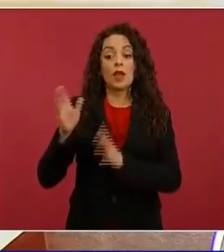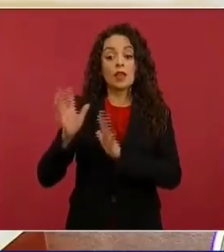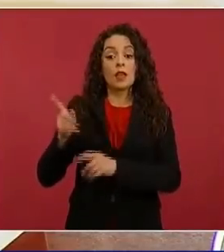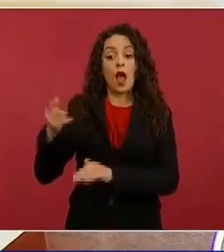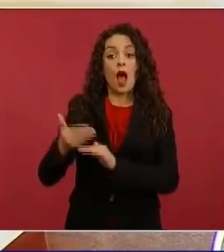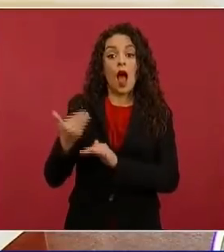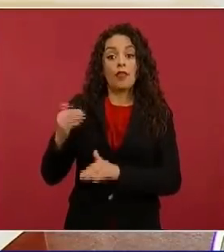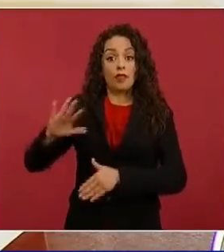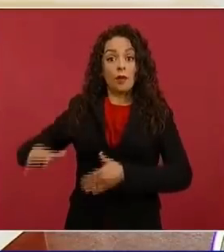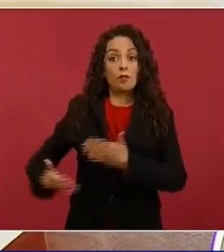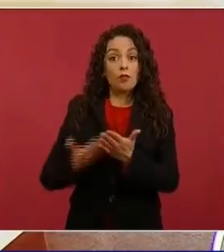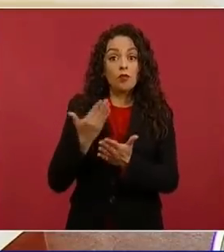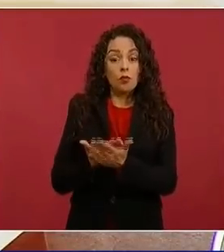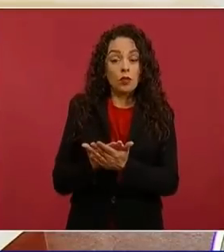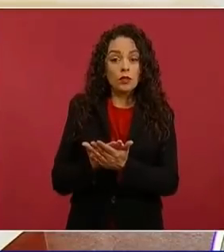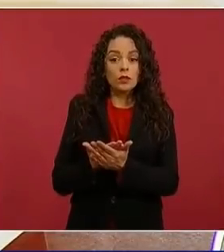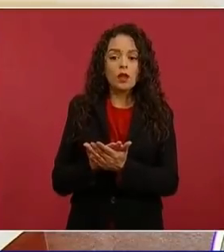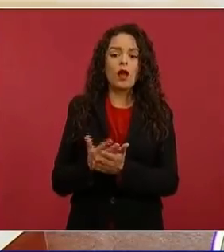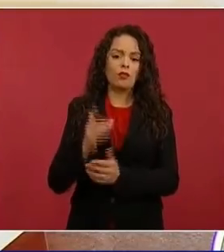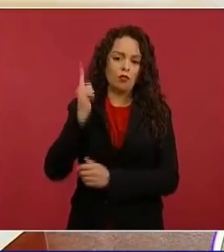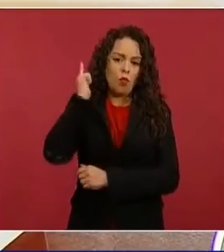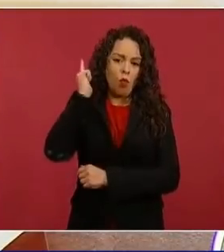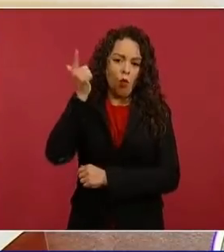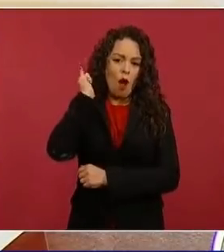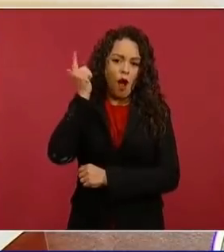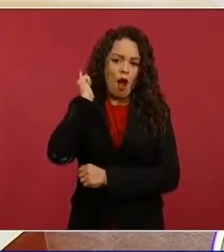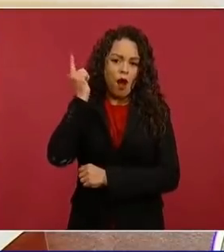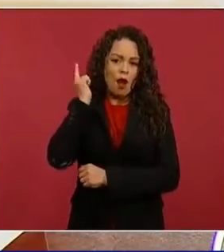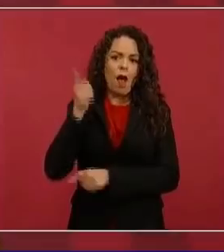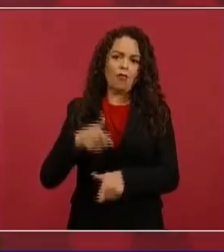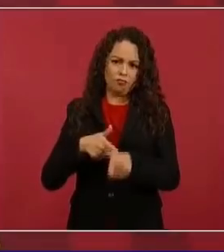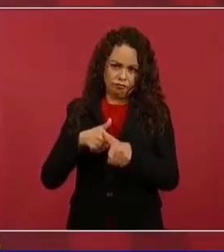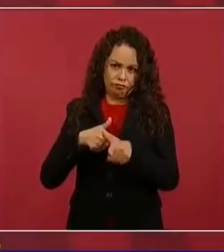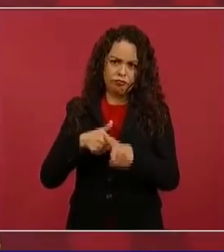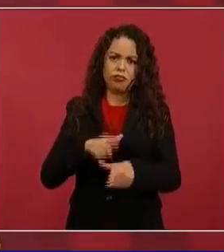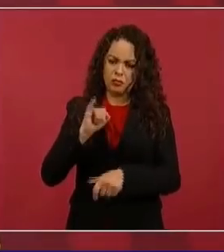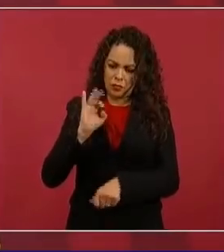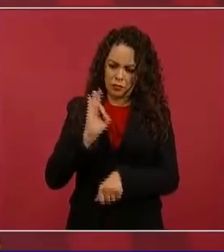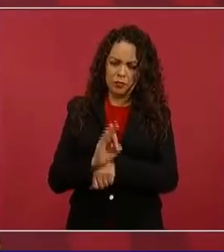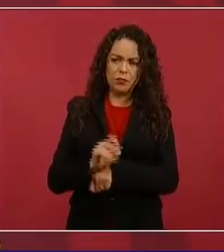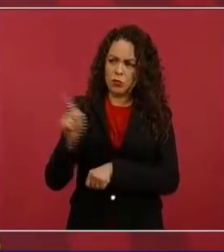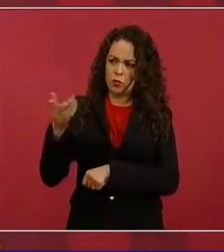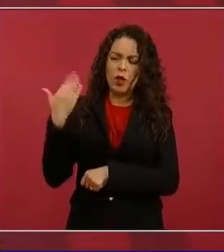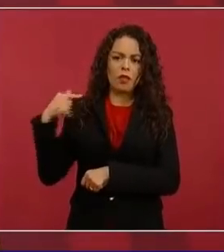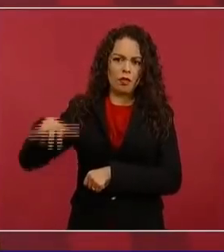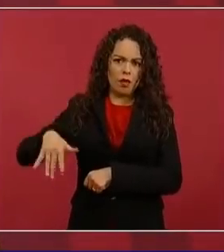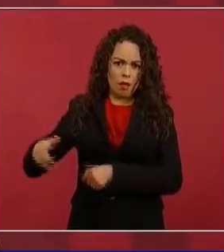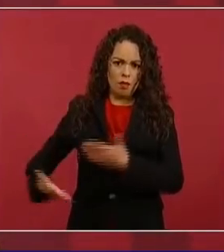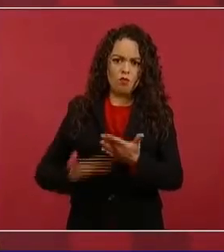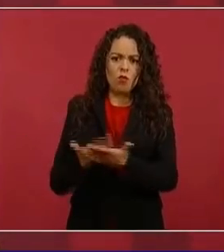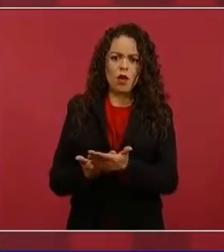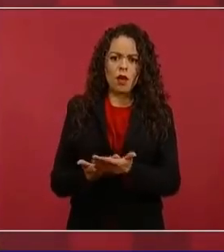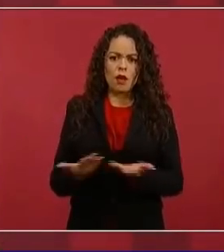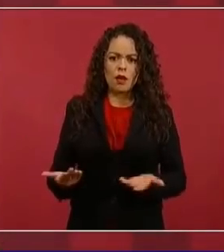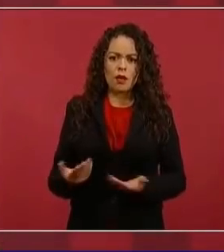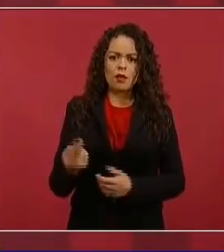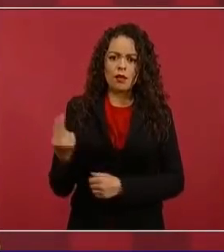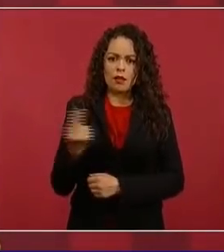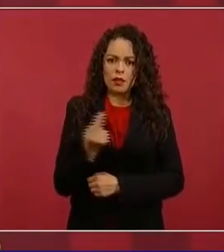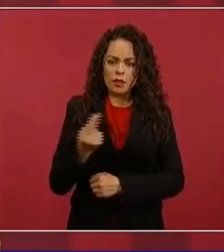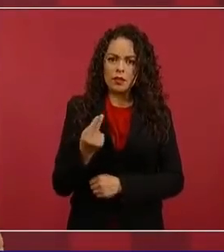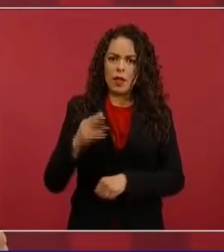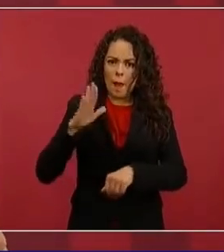iniciativa, pues ojalá y la sostengan, que debatan más al interior